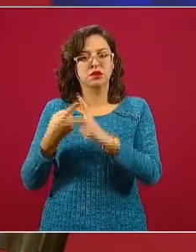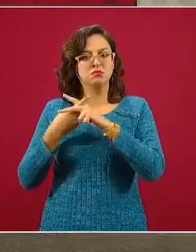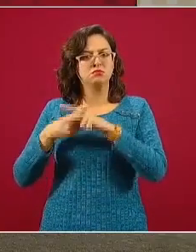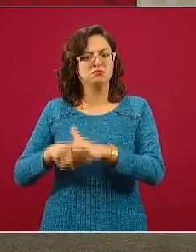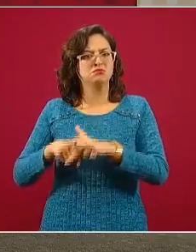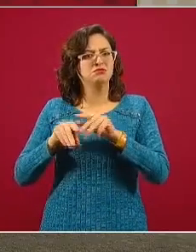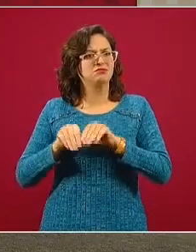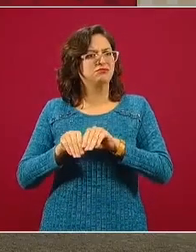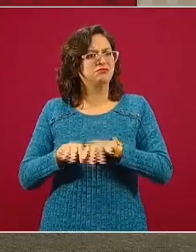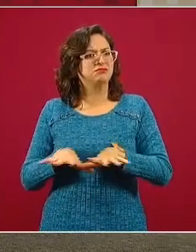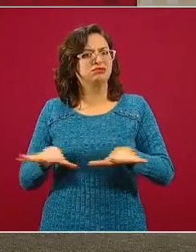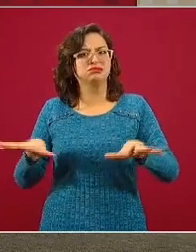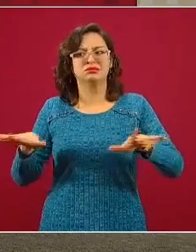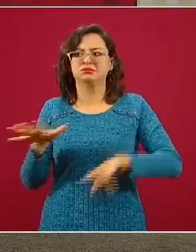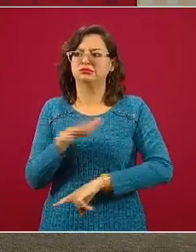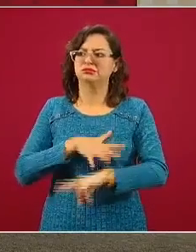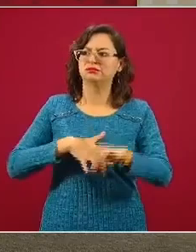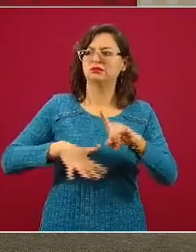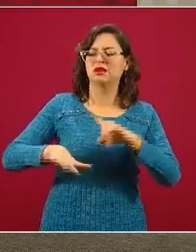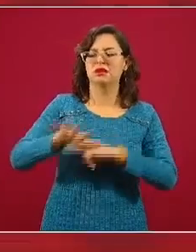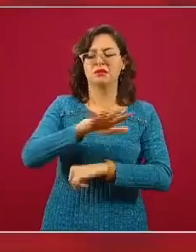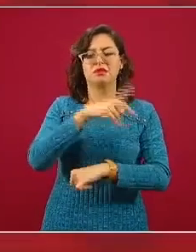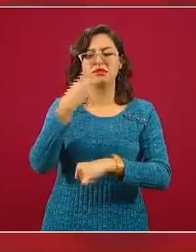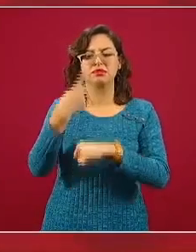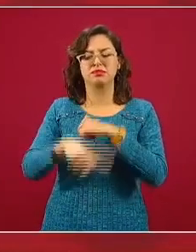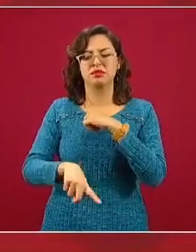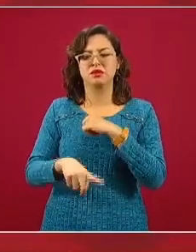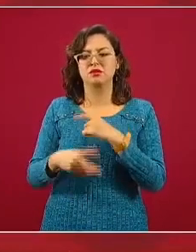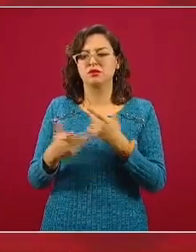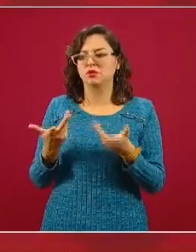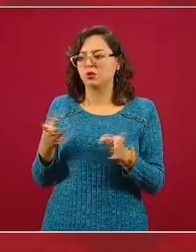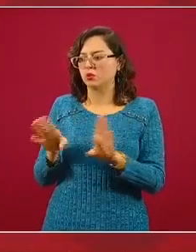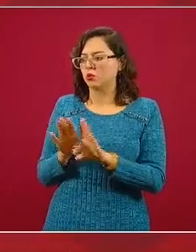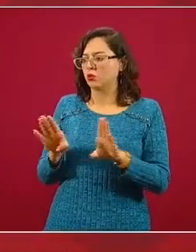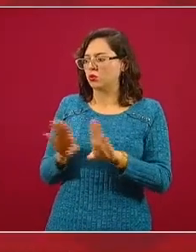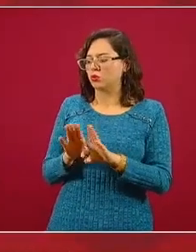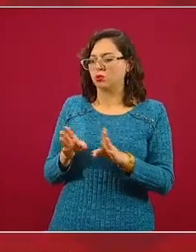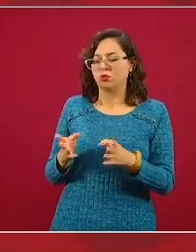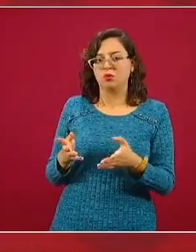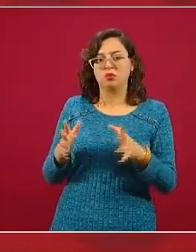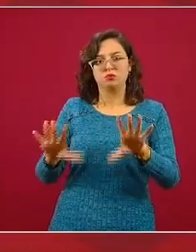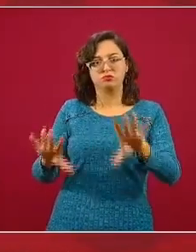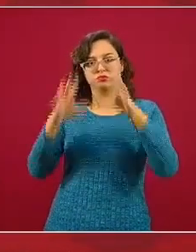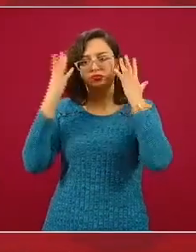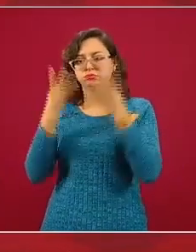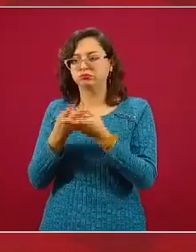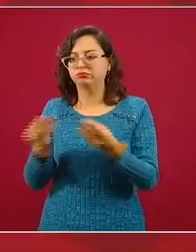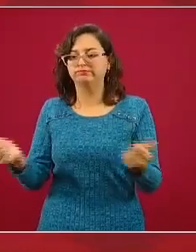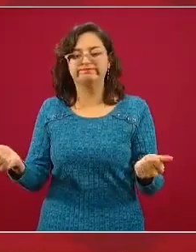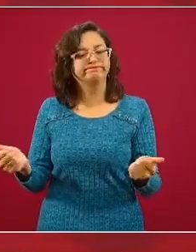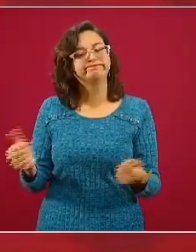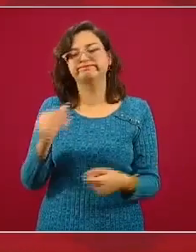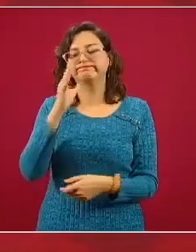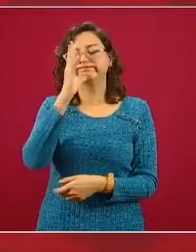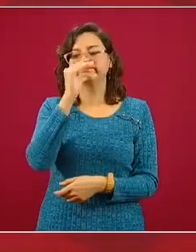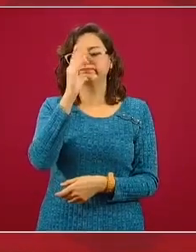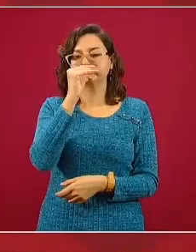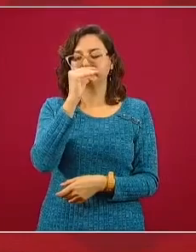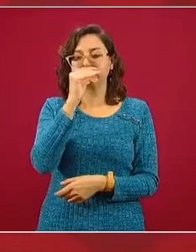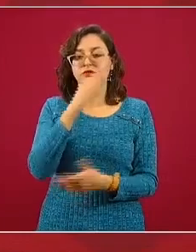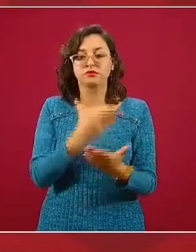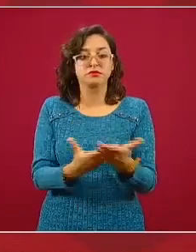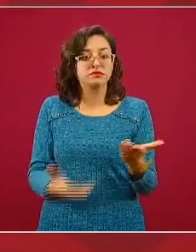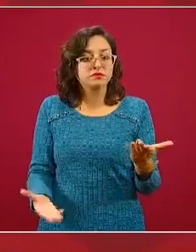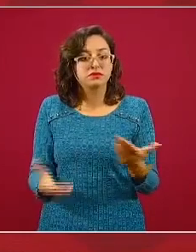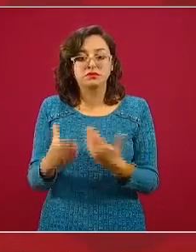muy negativo en nuestra población y no tenemos cómo resolverlos de manera expedita. Entonces, el COVID está